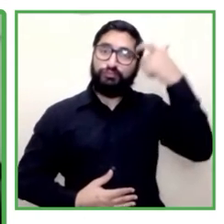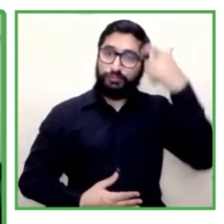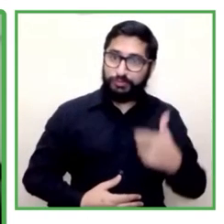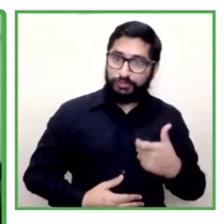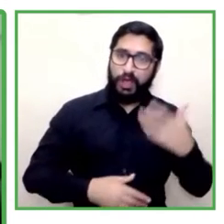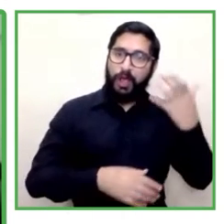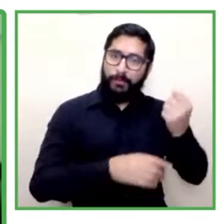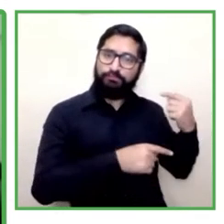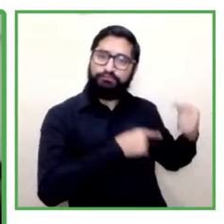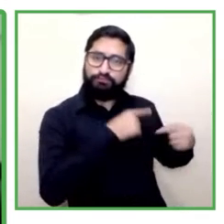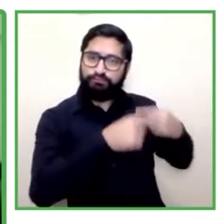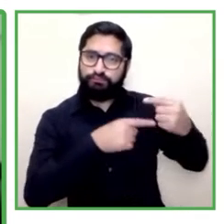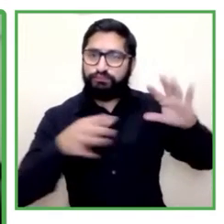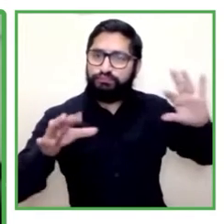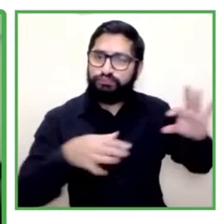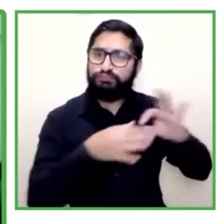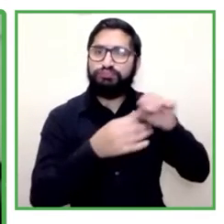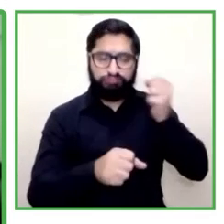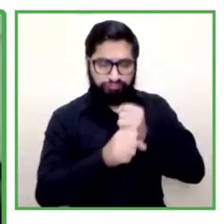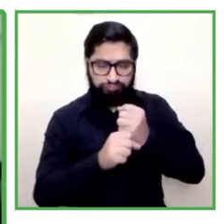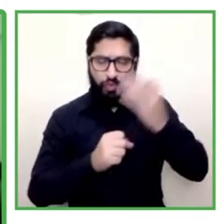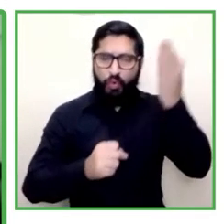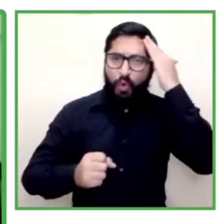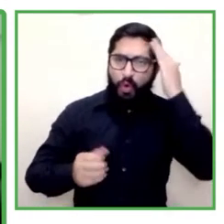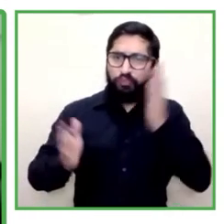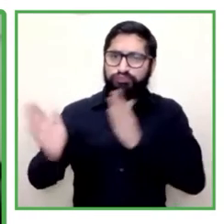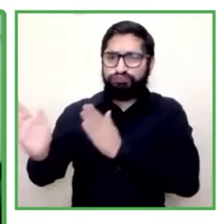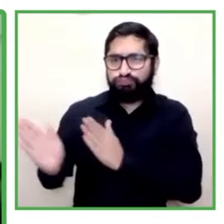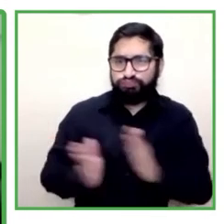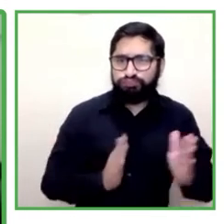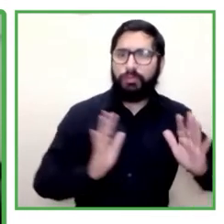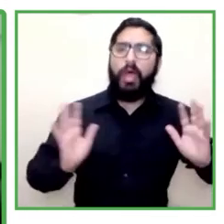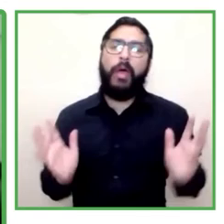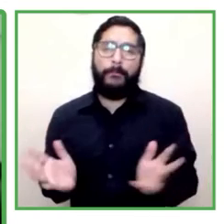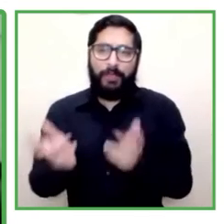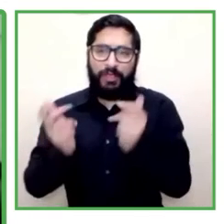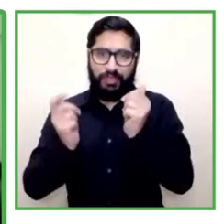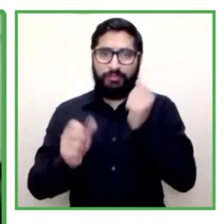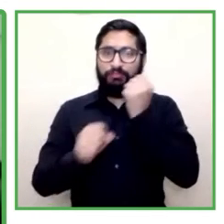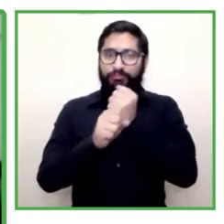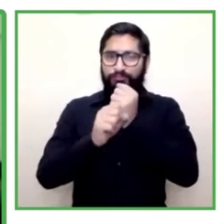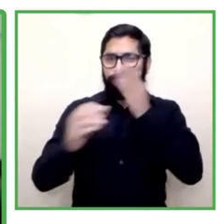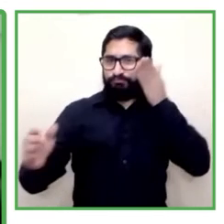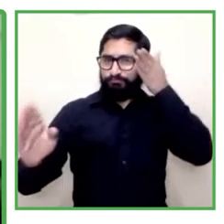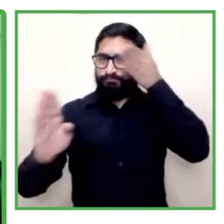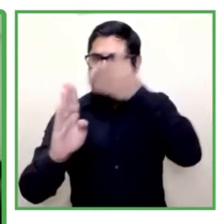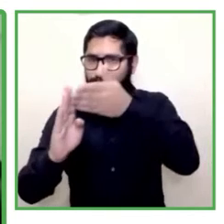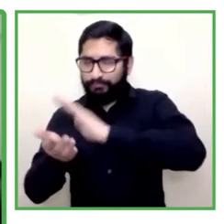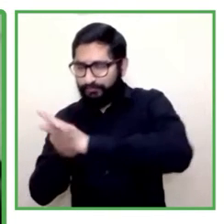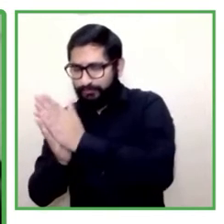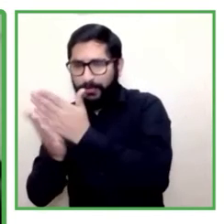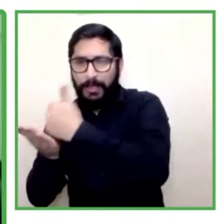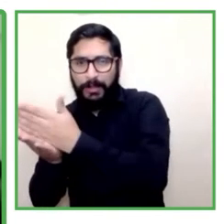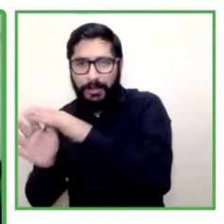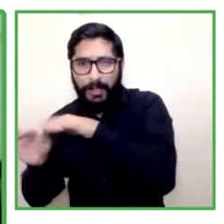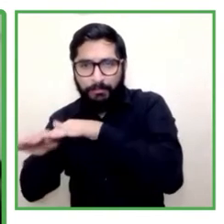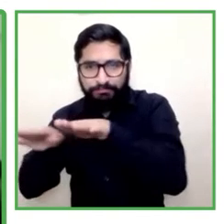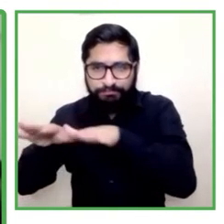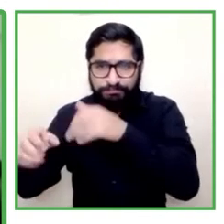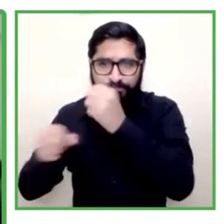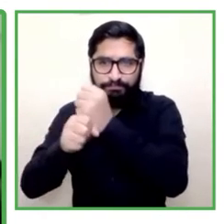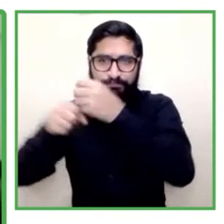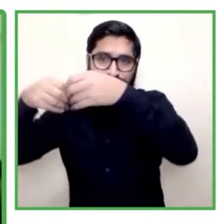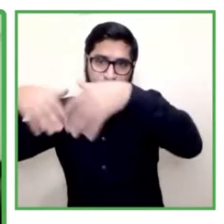actores estratégicos, para que puedan efectivamente estos actores hacer incidencia política para